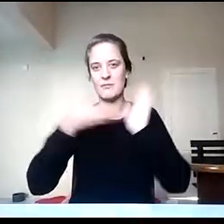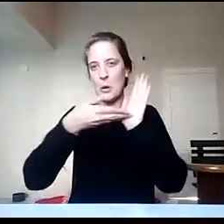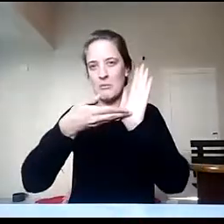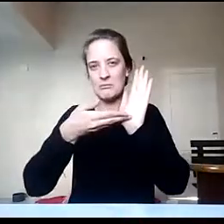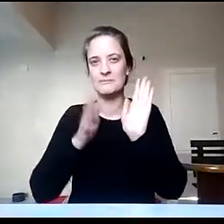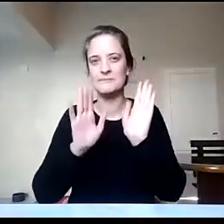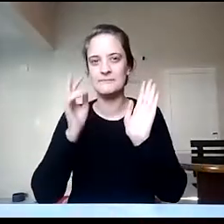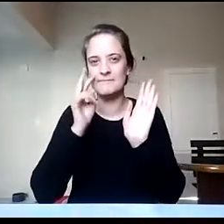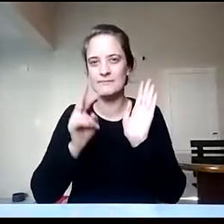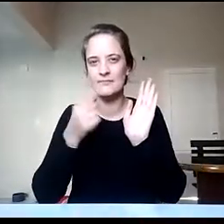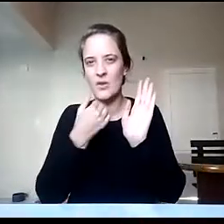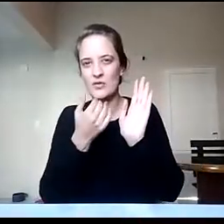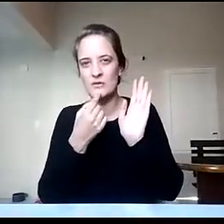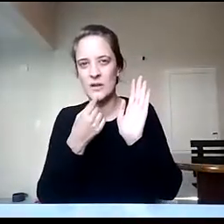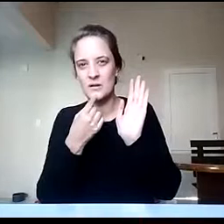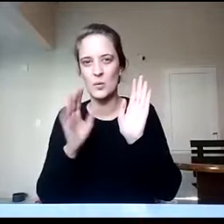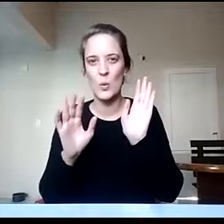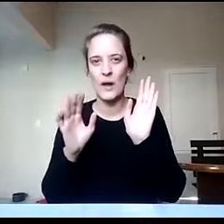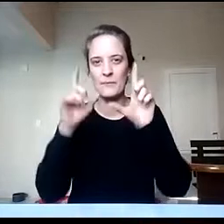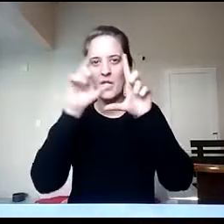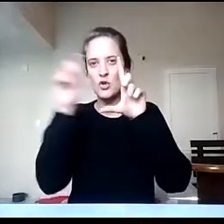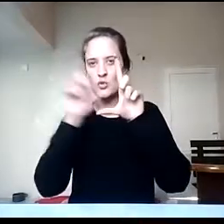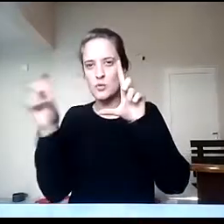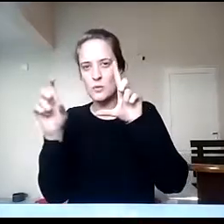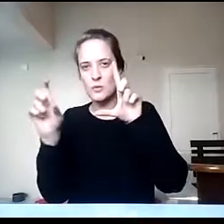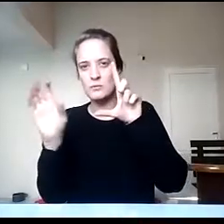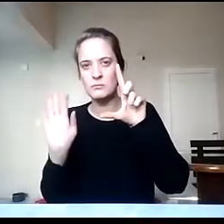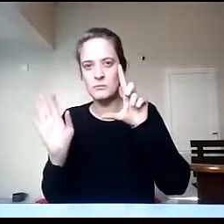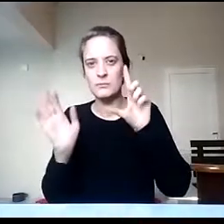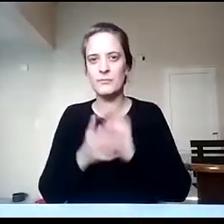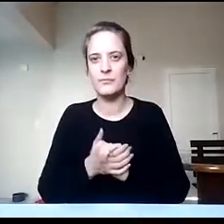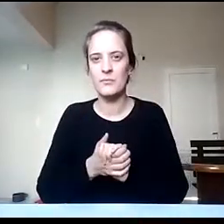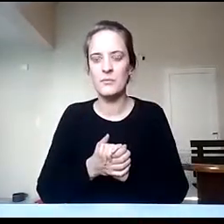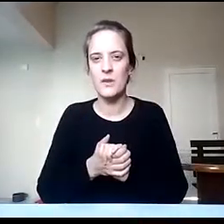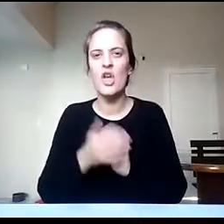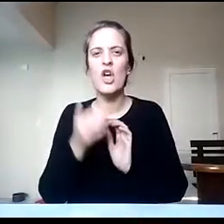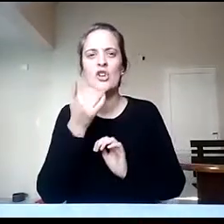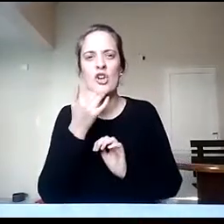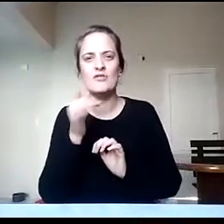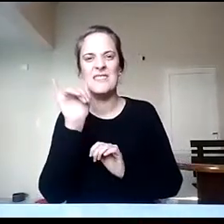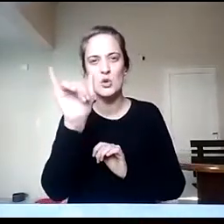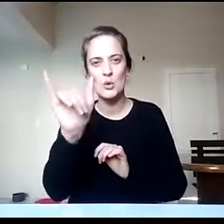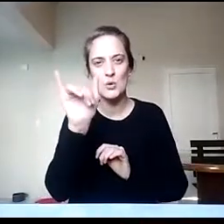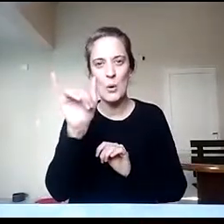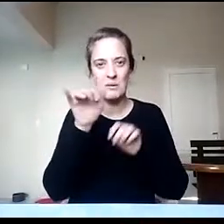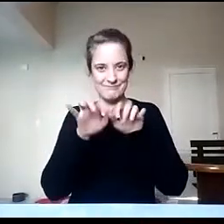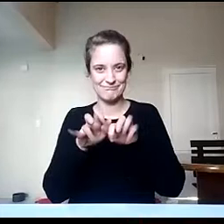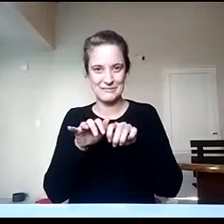Es que tengo tildado Zoom. No sé si lo escribieron en el chat de YouTube, si no la leemos.